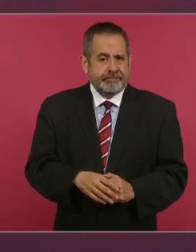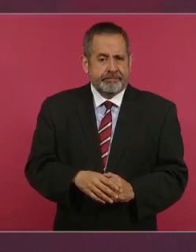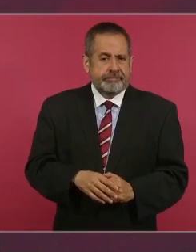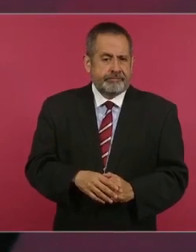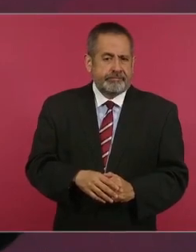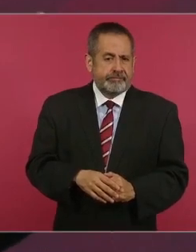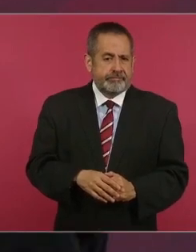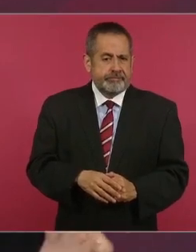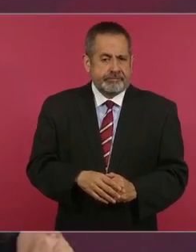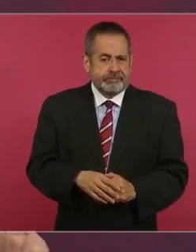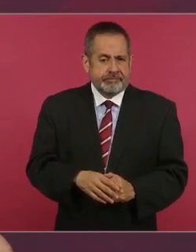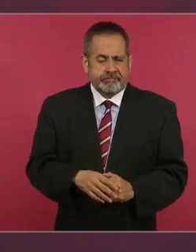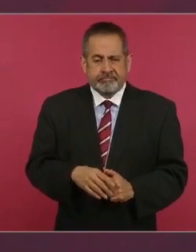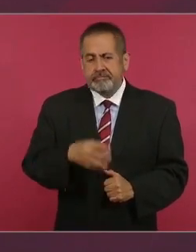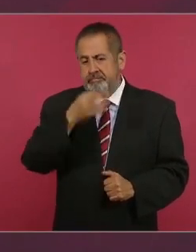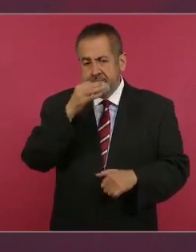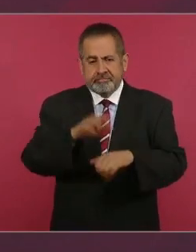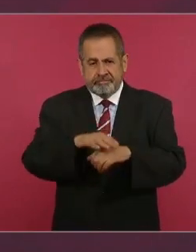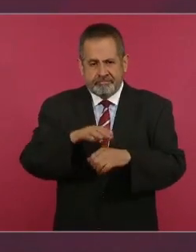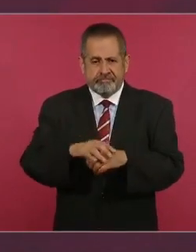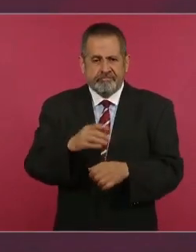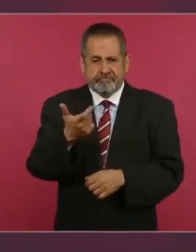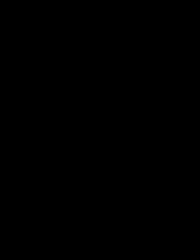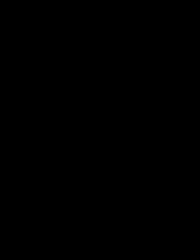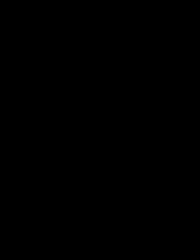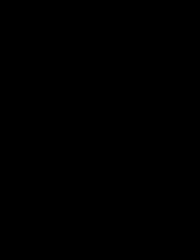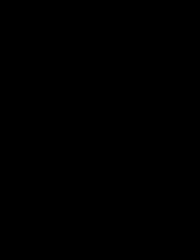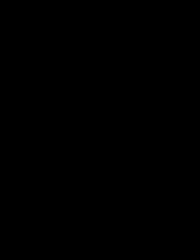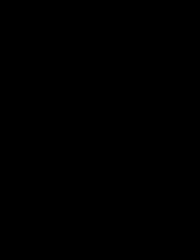que contamos con presupuesto.